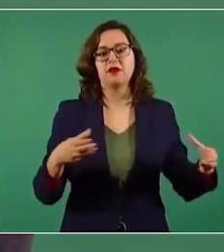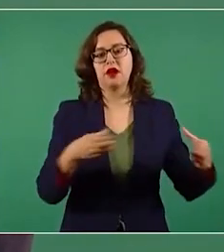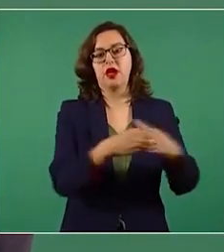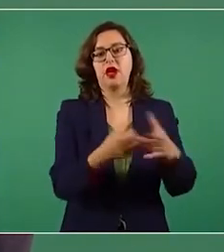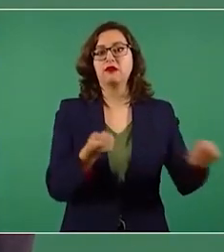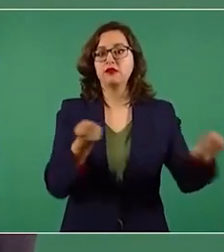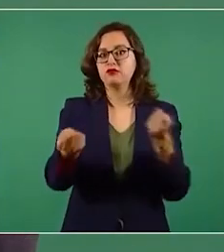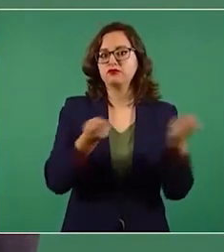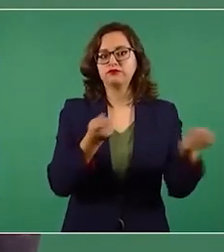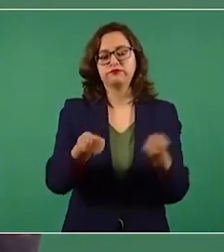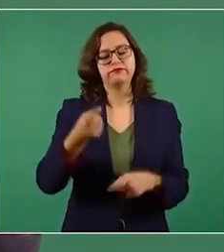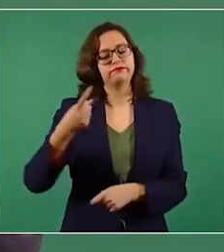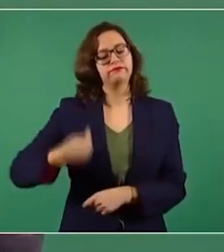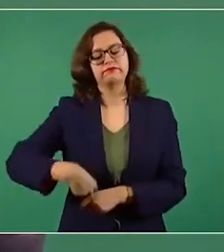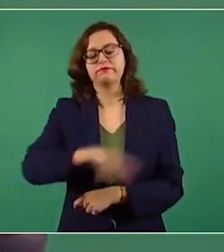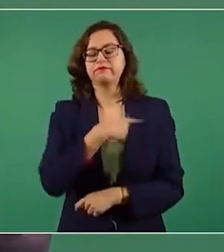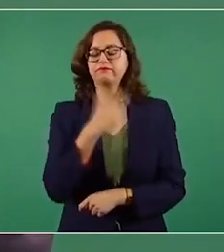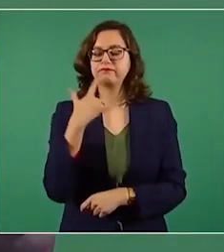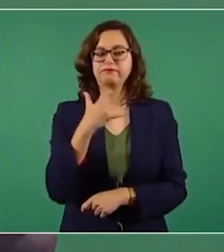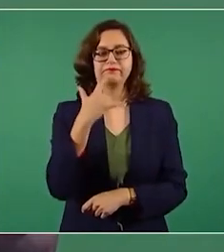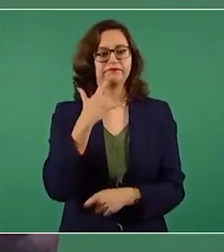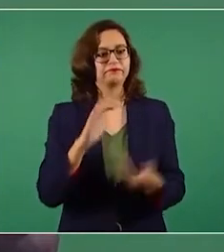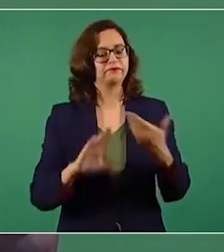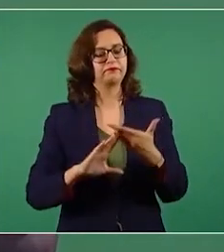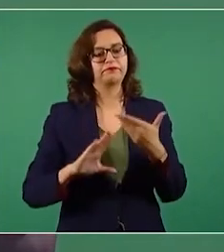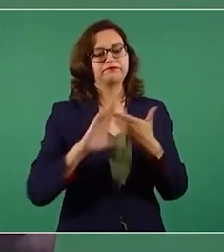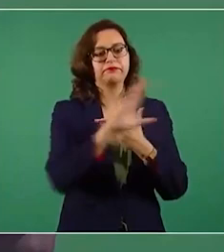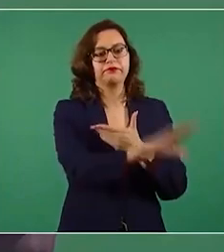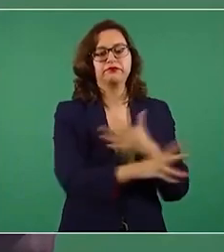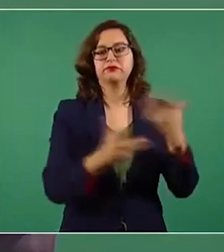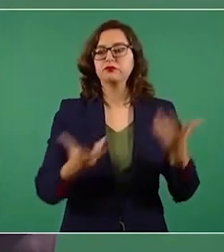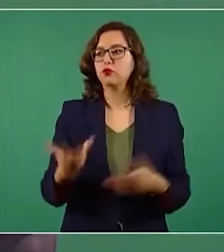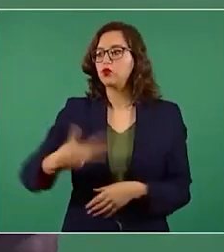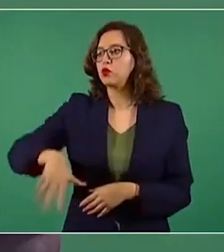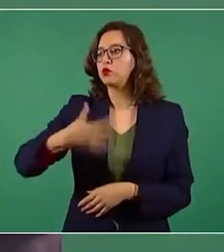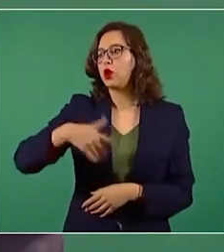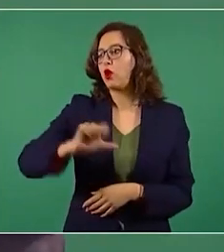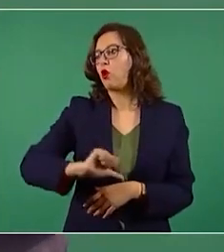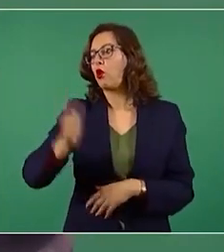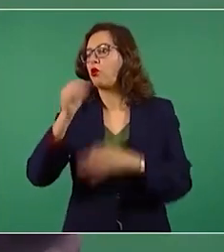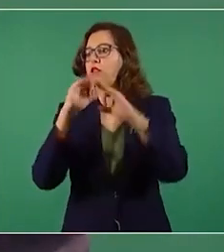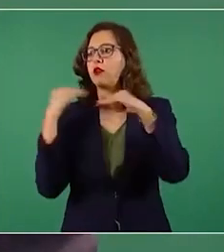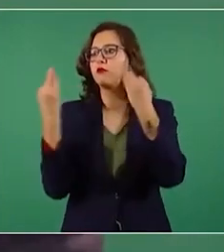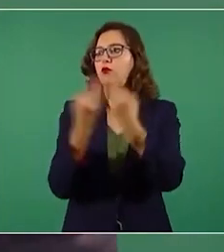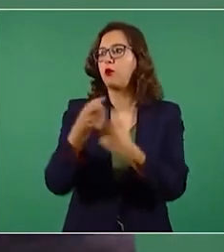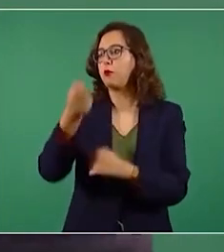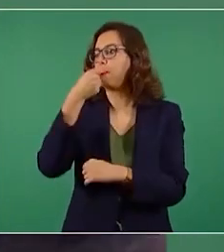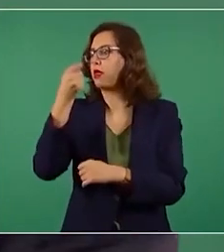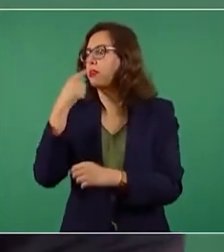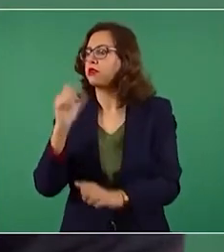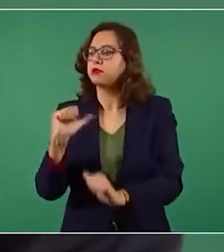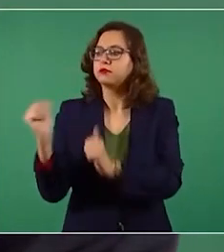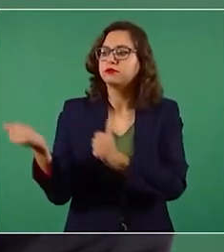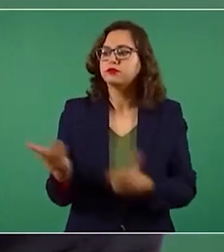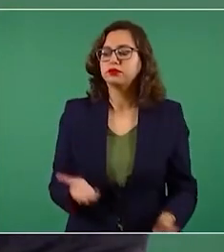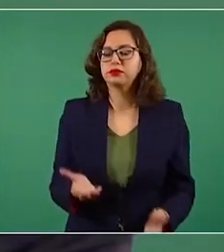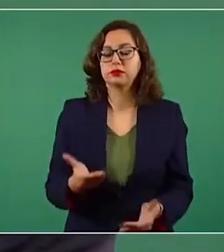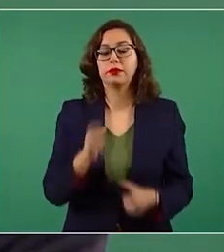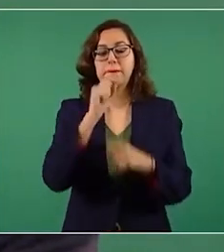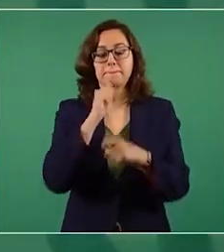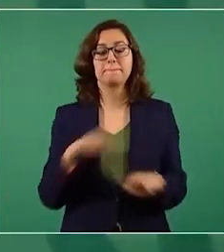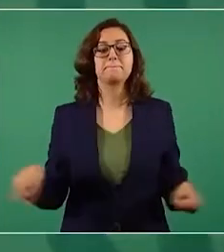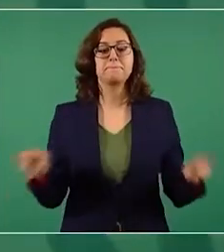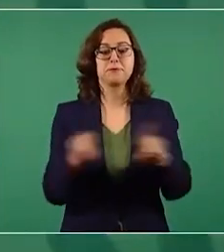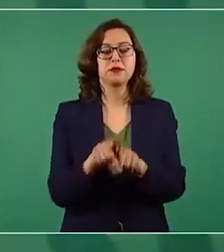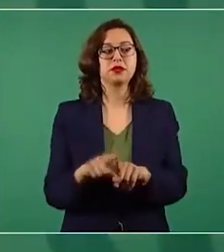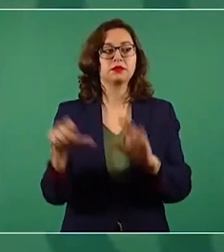no falten las medicinas y se cumpla lo que se estableció en